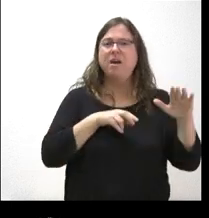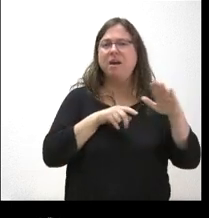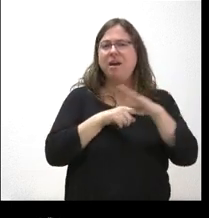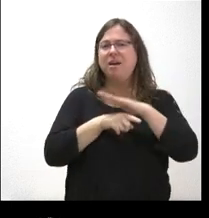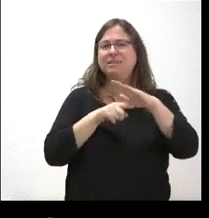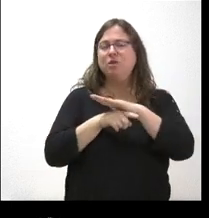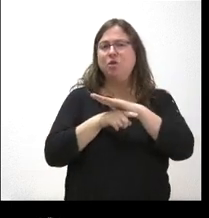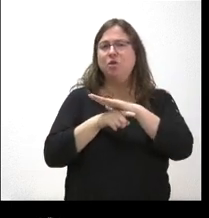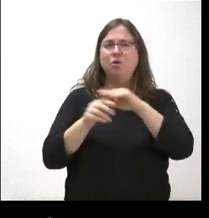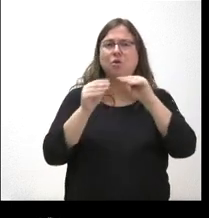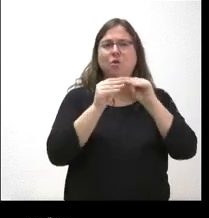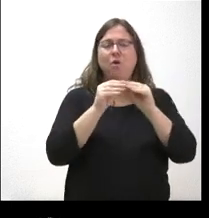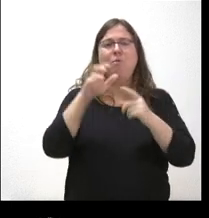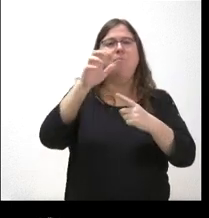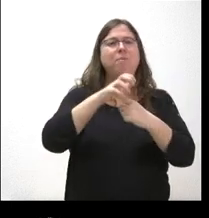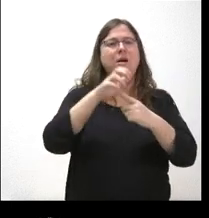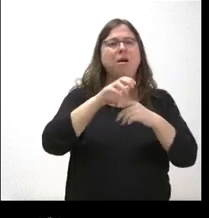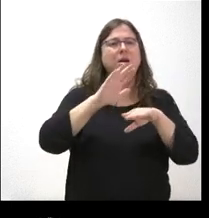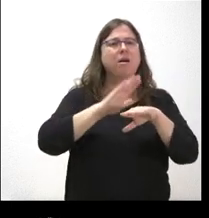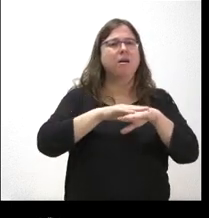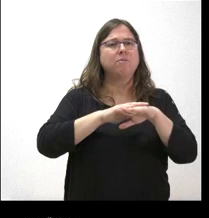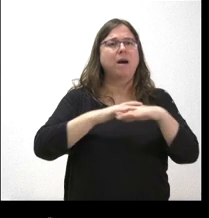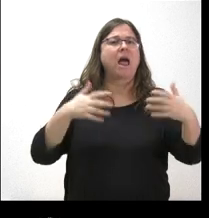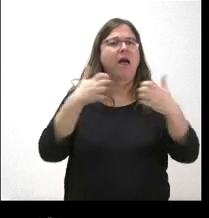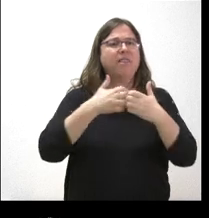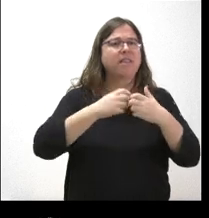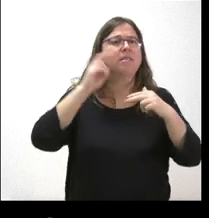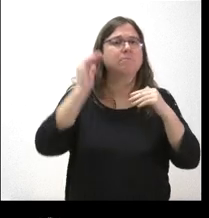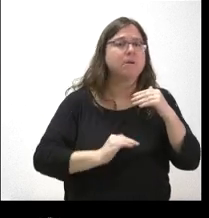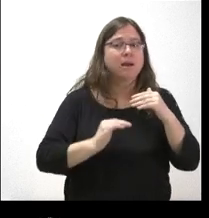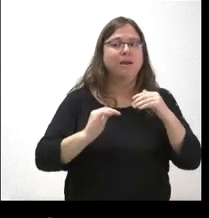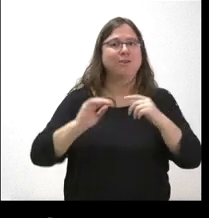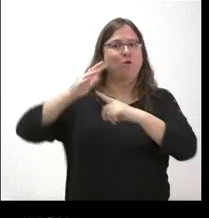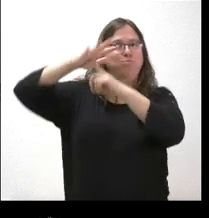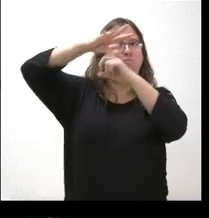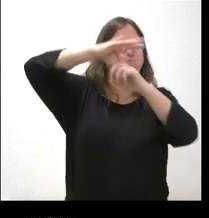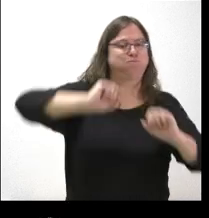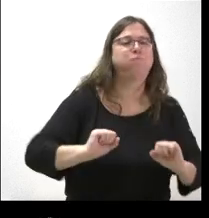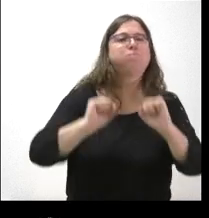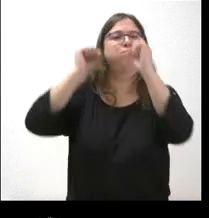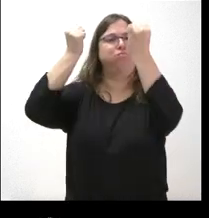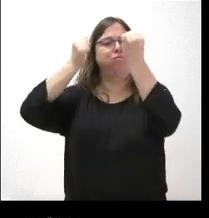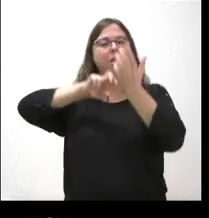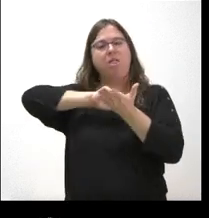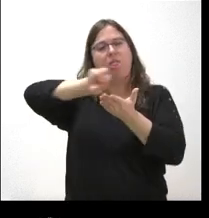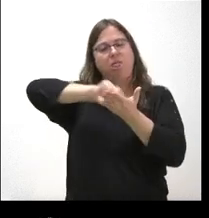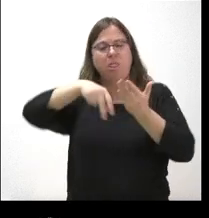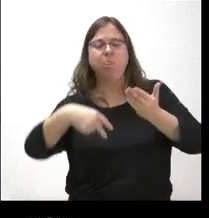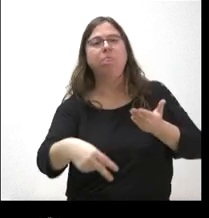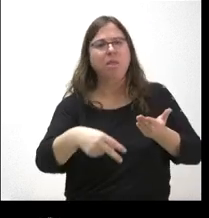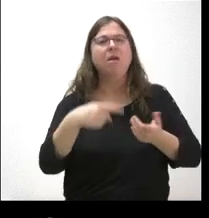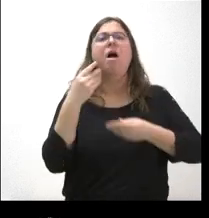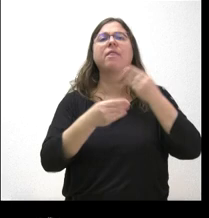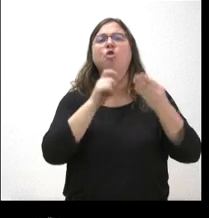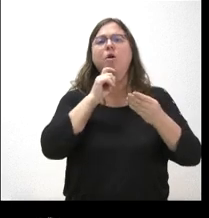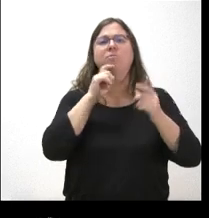que hay del parque nacional para reducir esos accidentes para los rescates de montaña de los senderistas que realizan esta senda